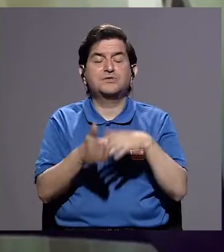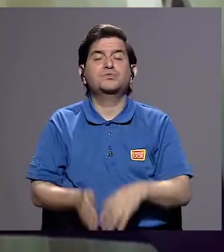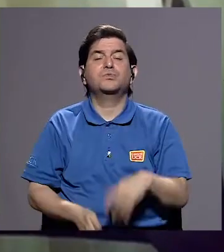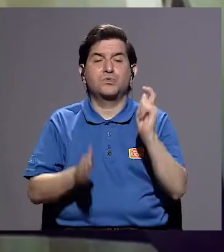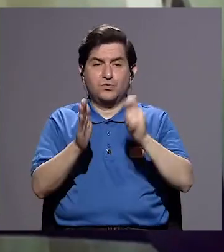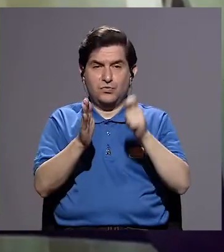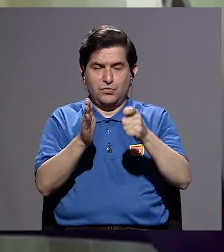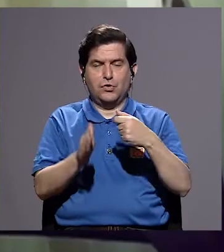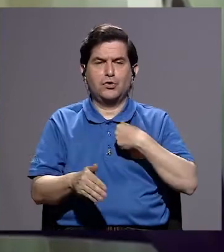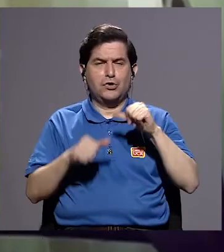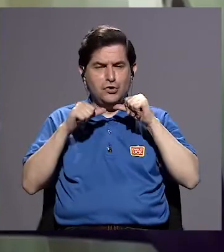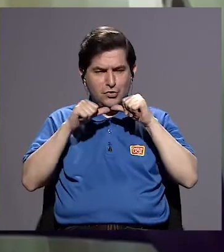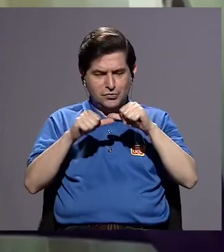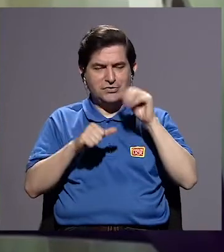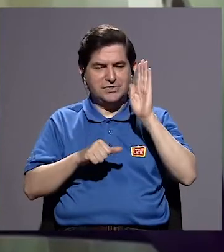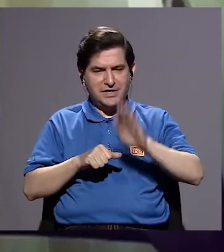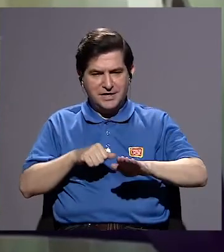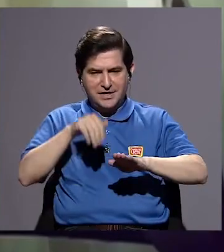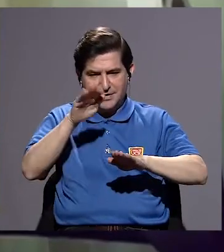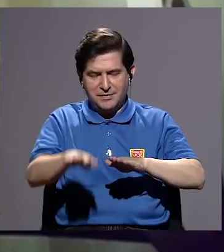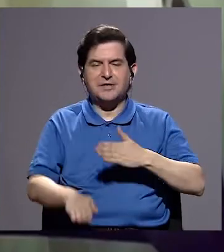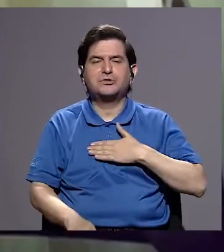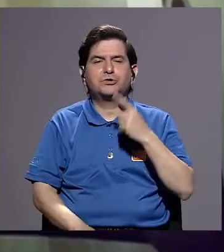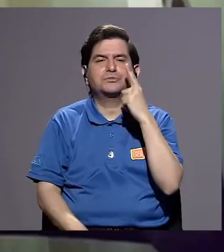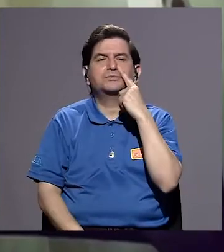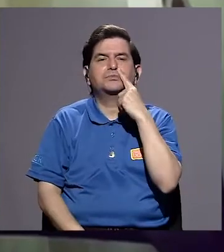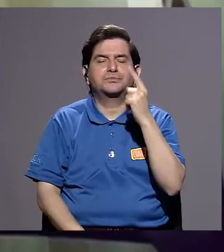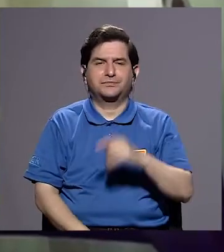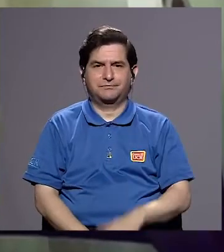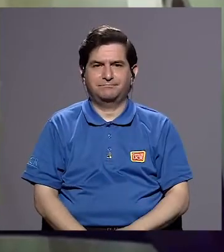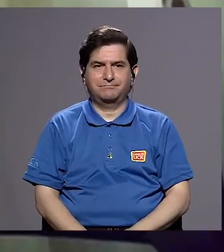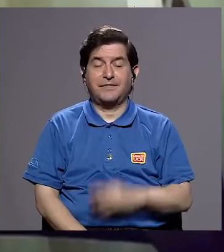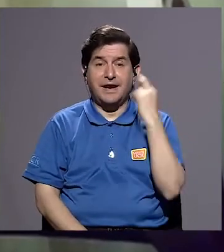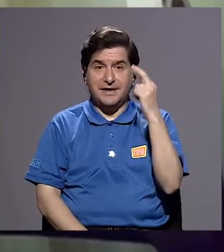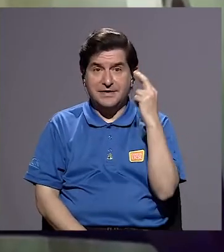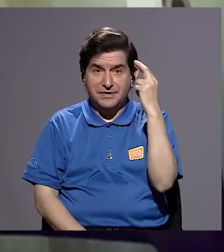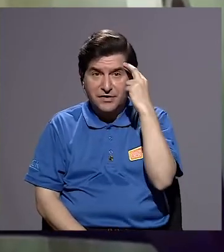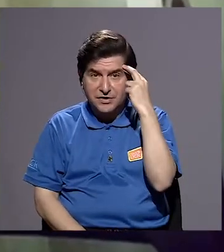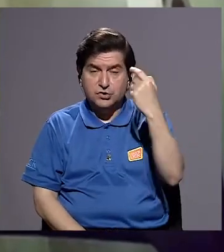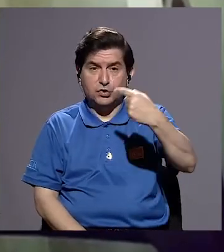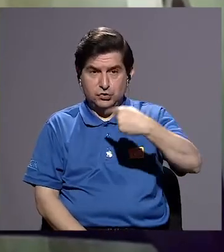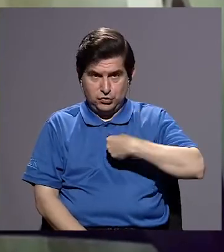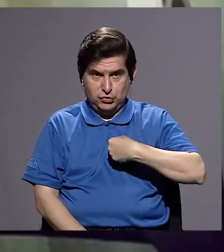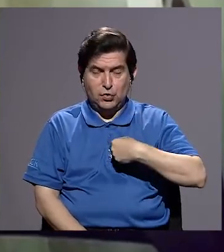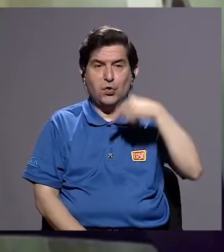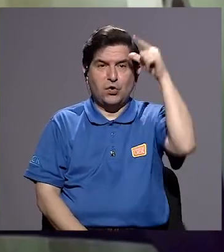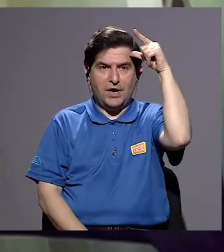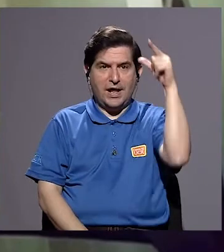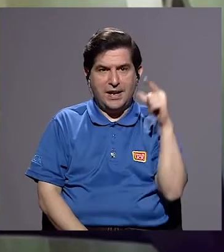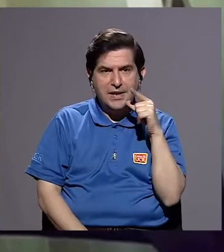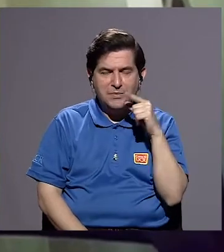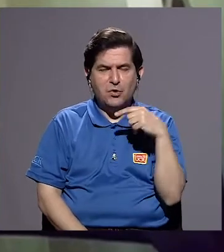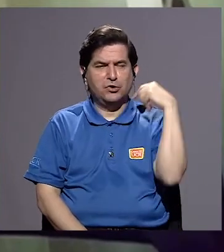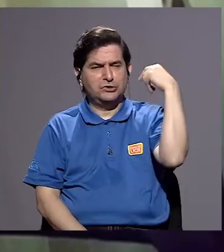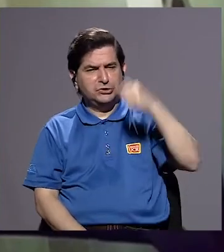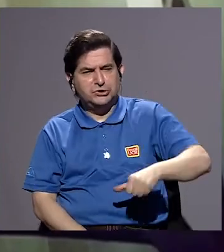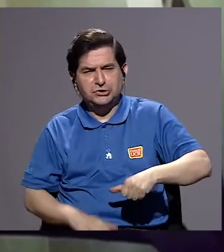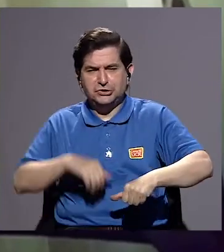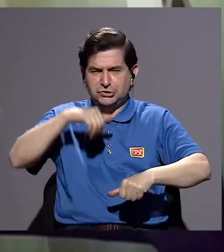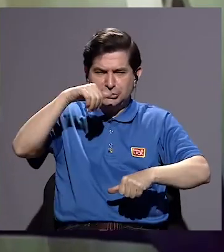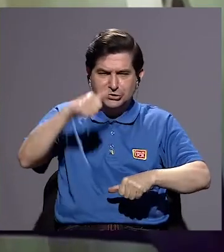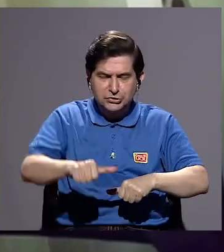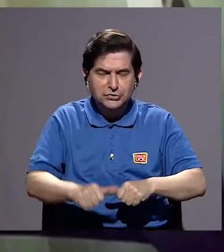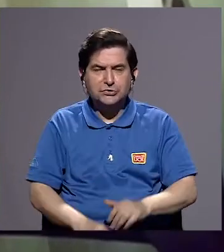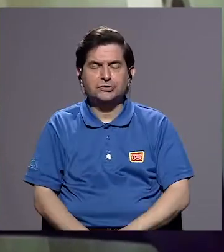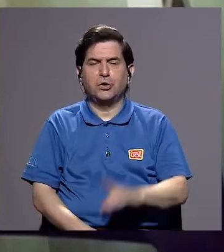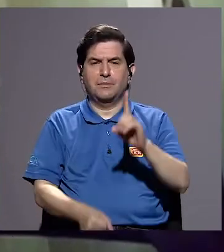estudió derecho y yo seguí los pasos de mi papá y por esa razón yo en Limón luché